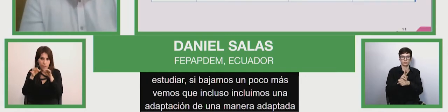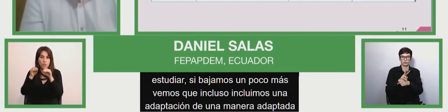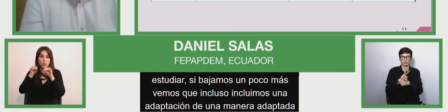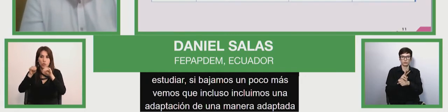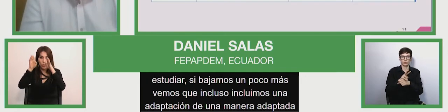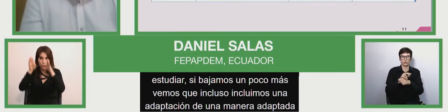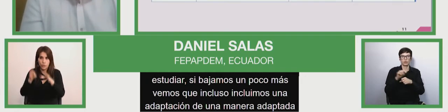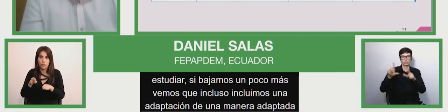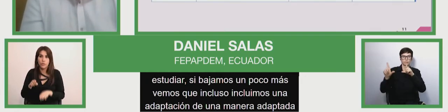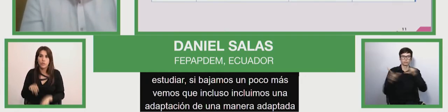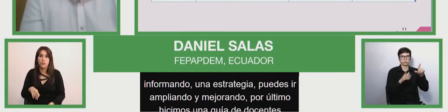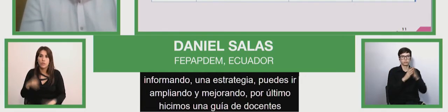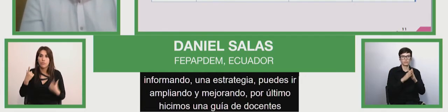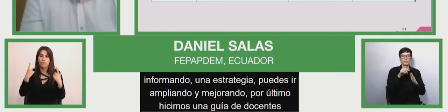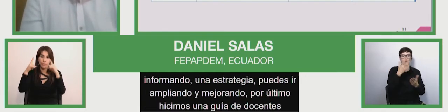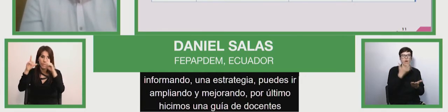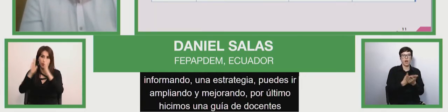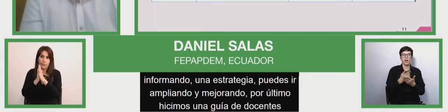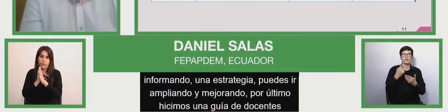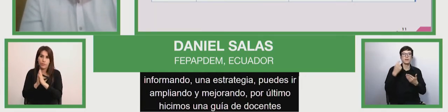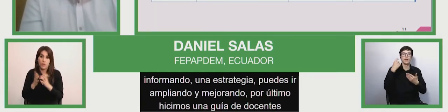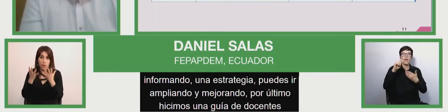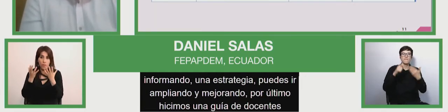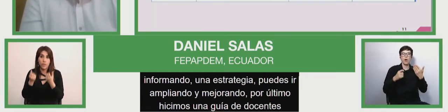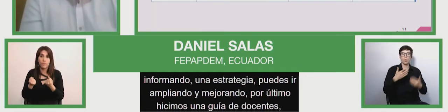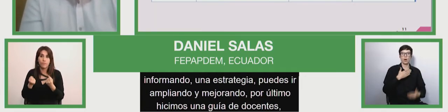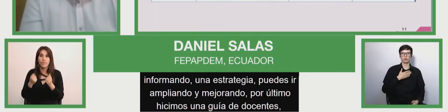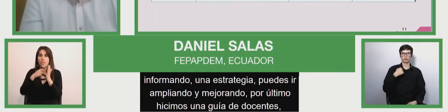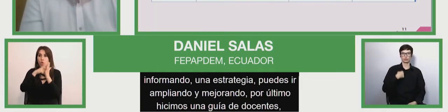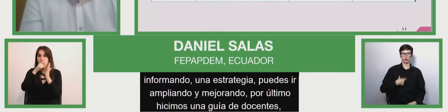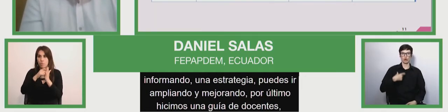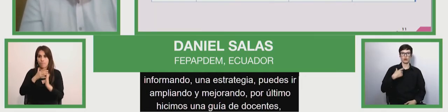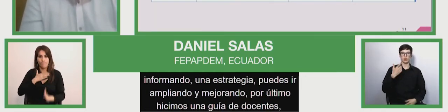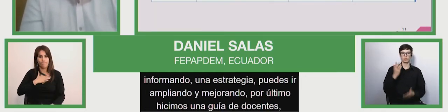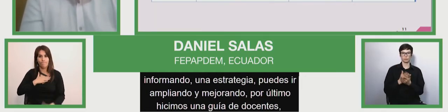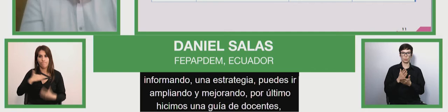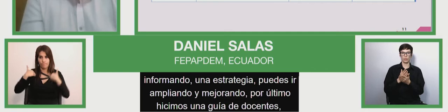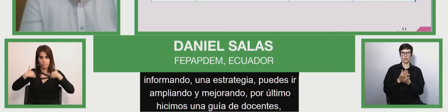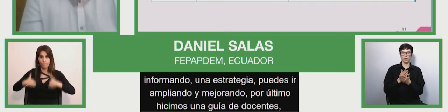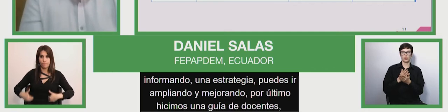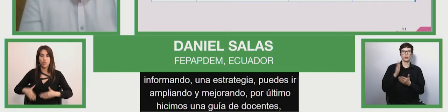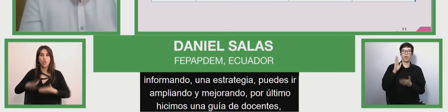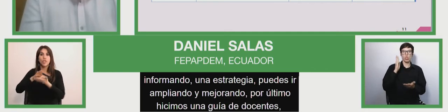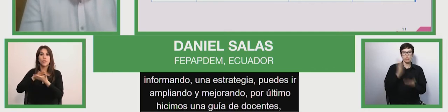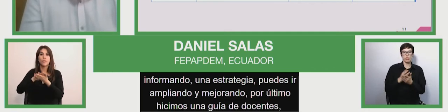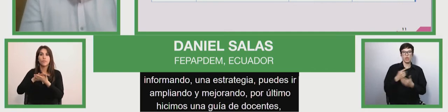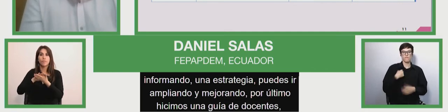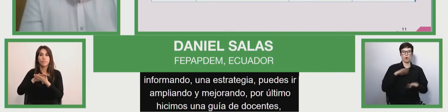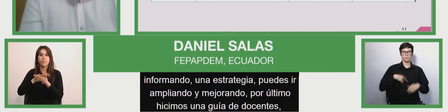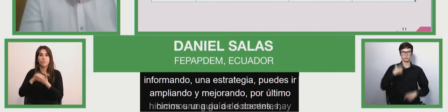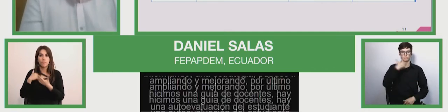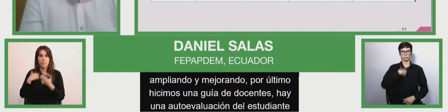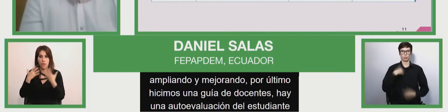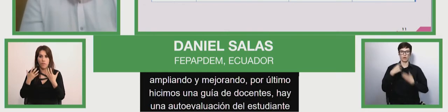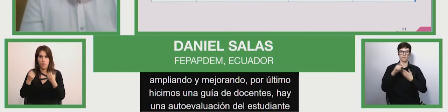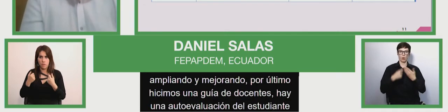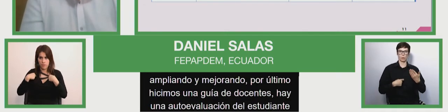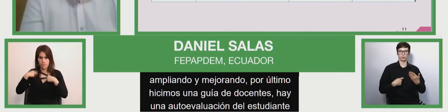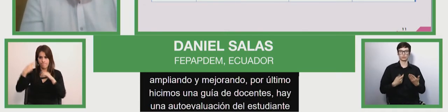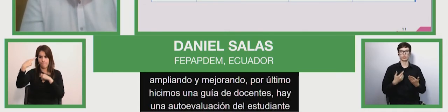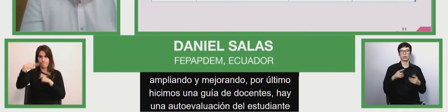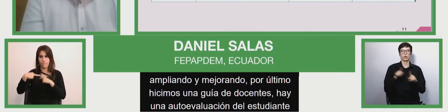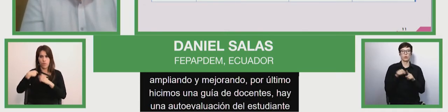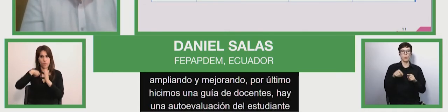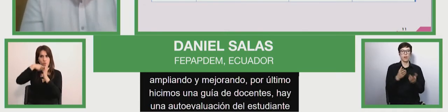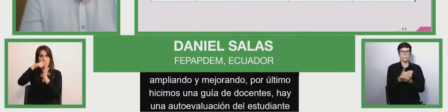ahí también hay una auto evaluación del estudiante él tiene que ser parte del proceso de evaluación pero acá le presentamos toda la planificación la guía